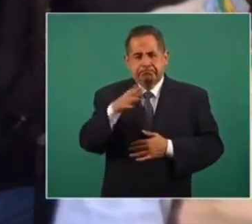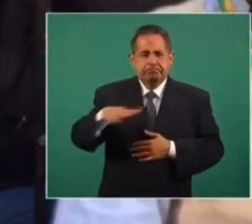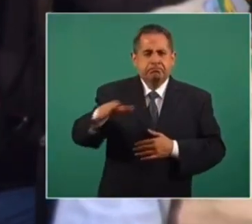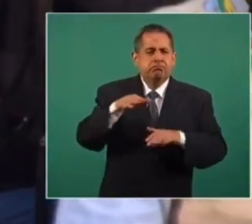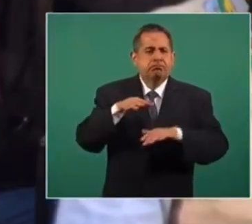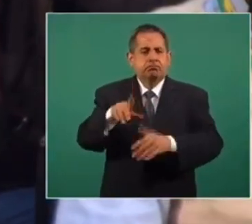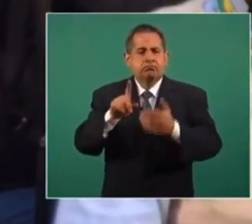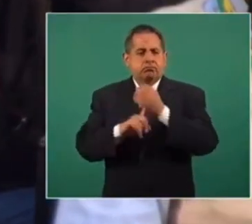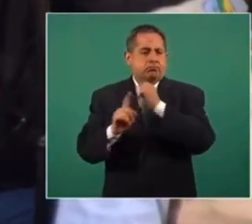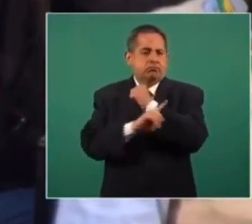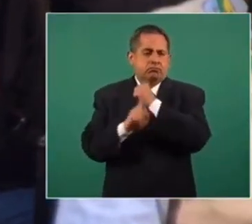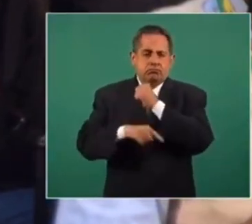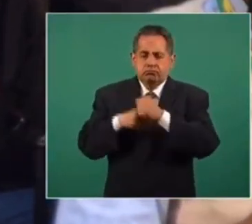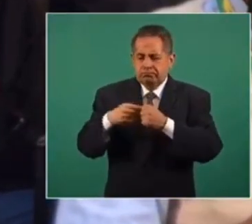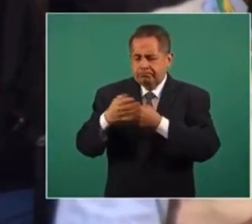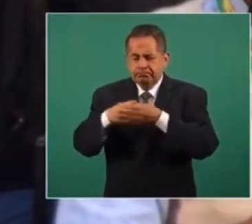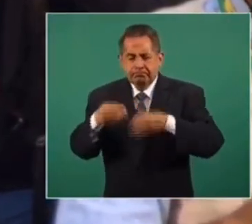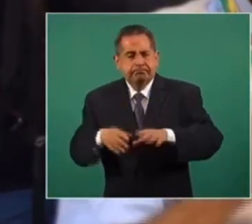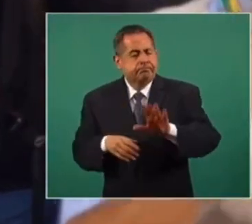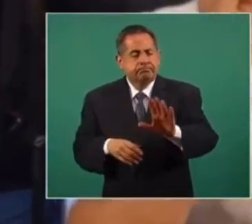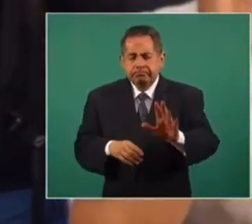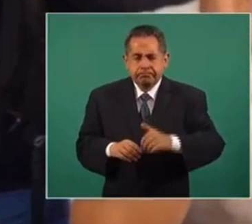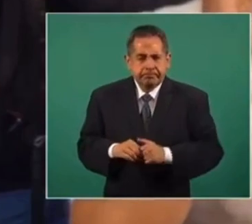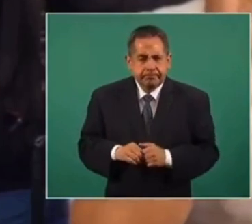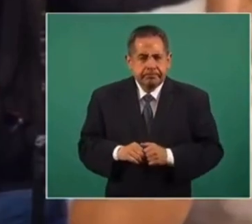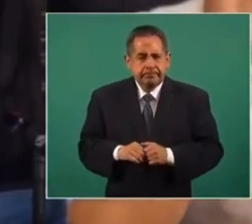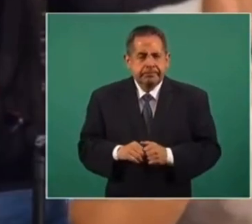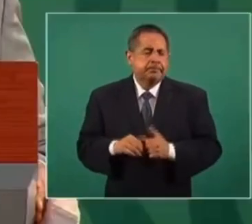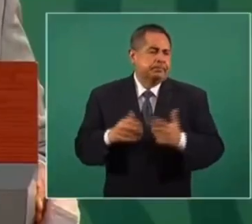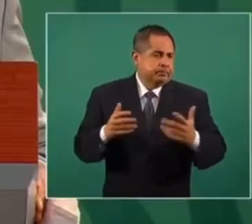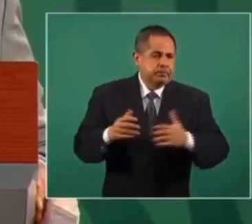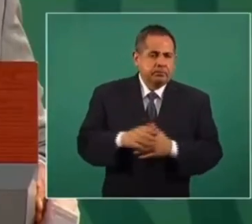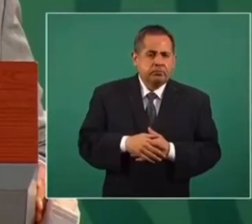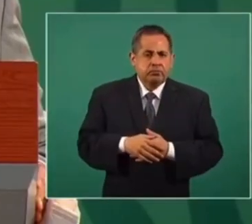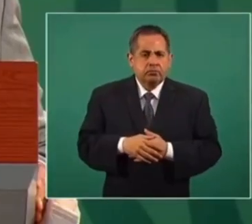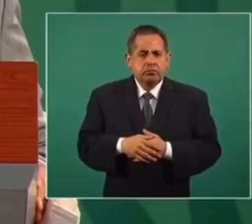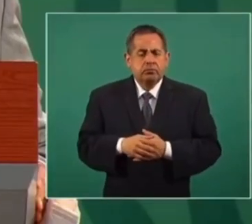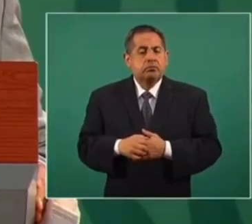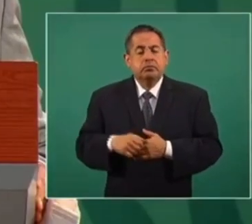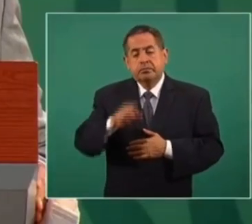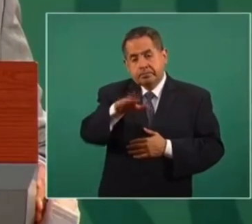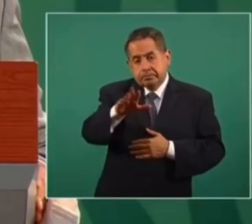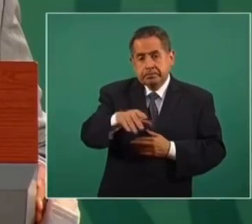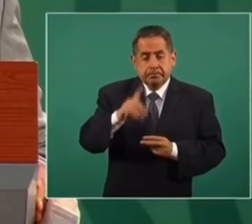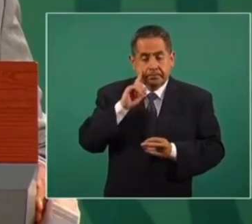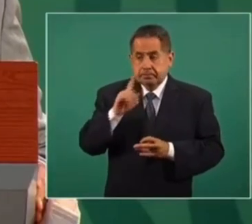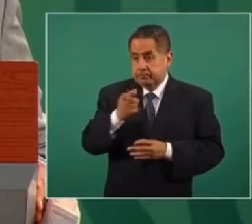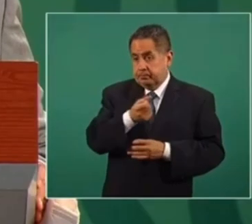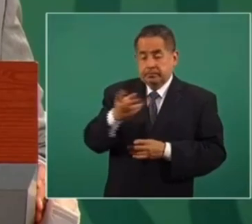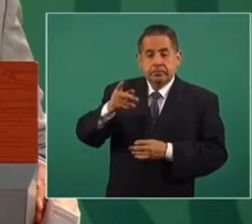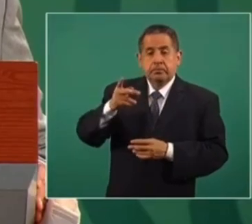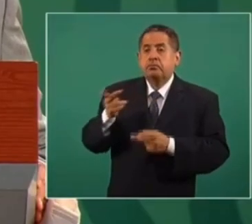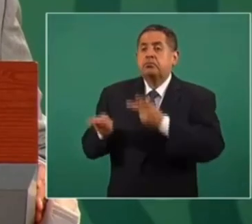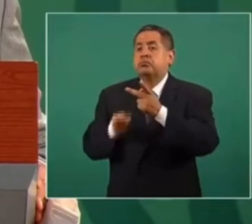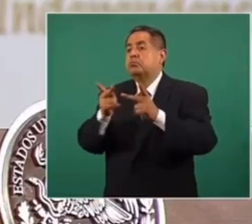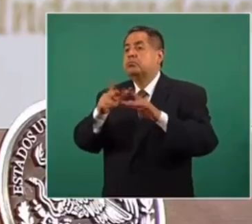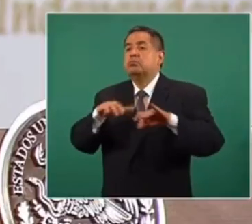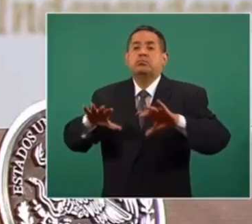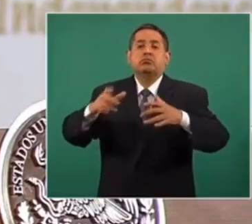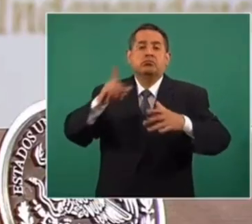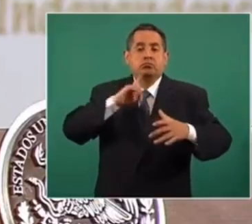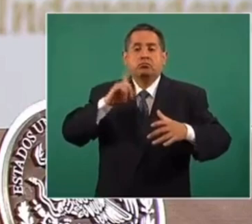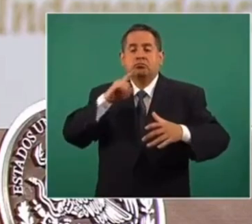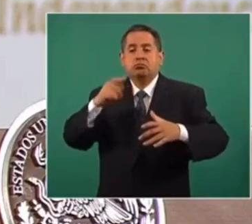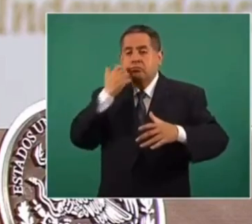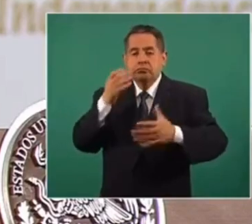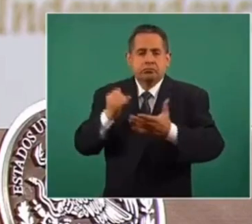aborto. Solo por eso se lo estaba preguntando. Es decir, las mujeres, cuando el presidente habla de la consulta y que las mujeres van a decidir,